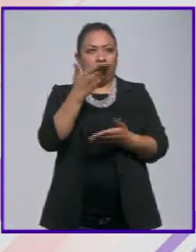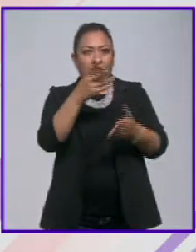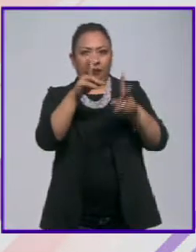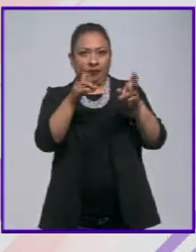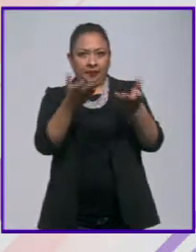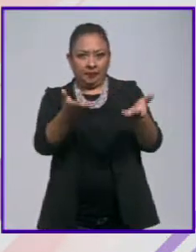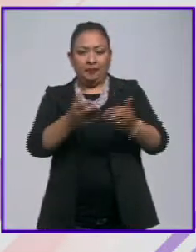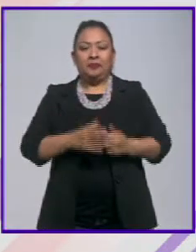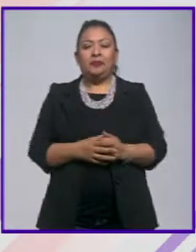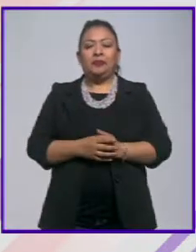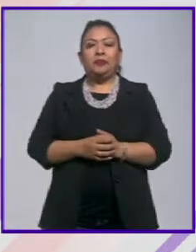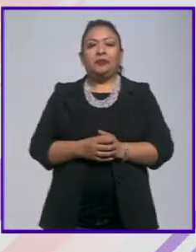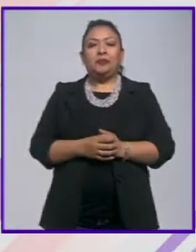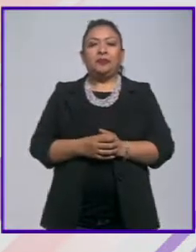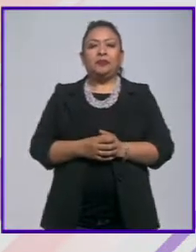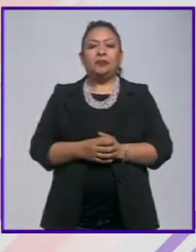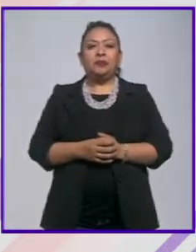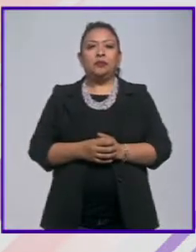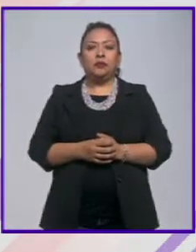verlo.